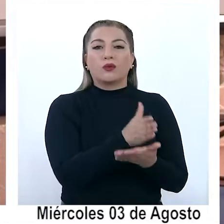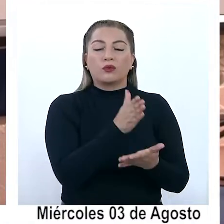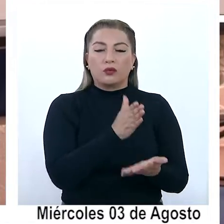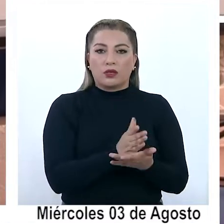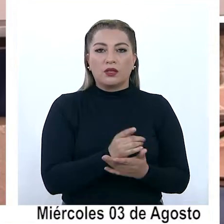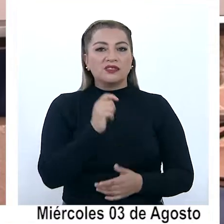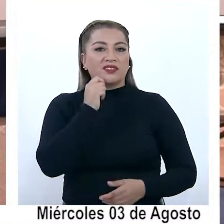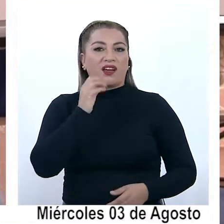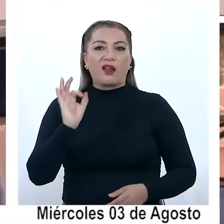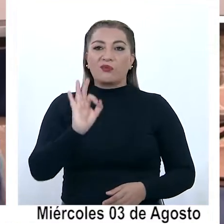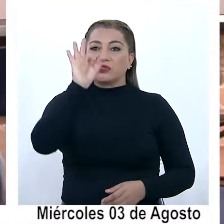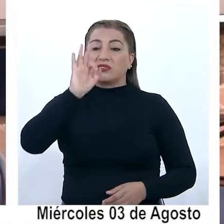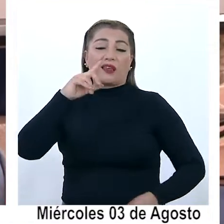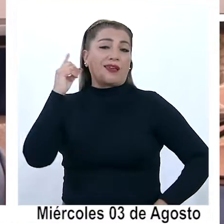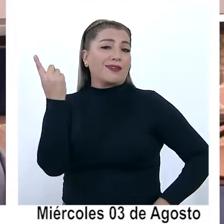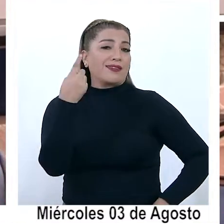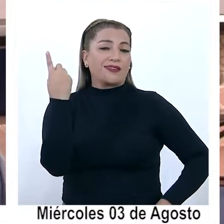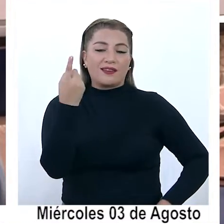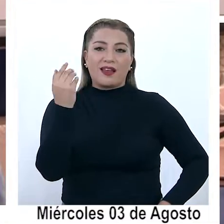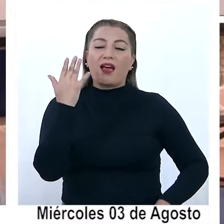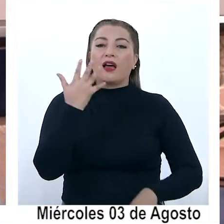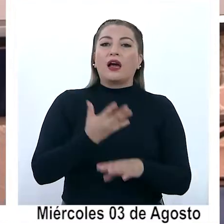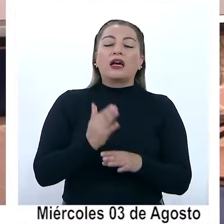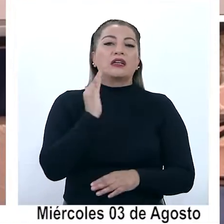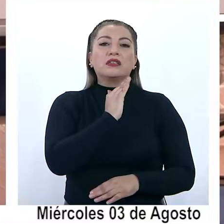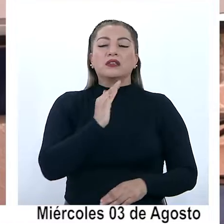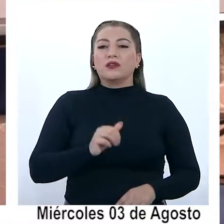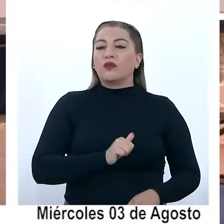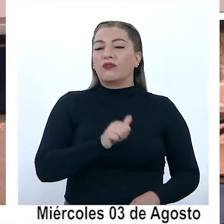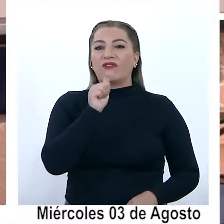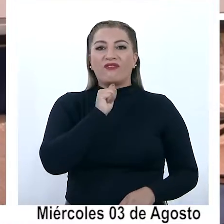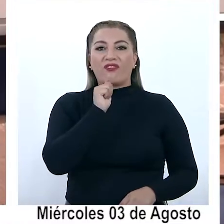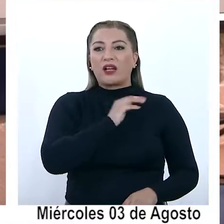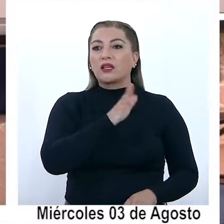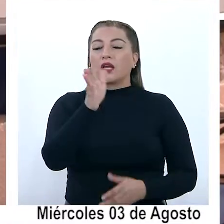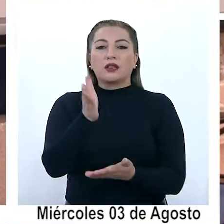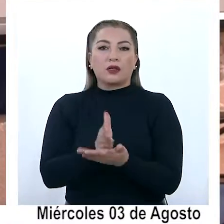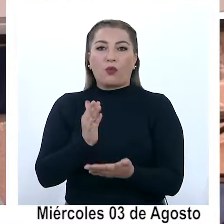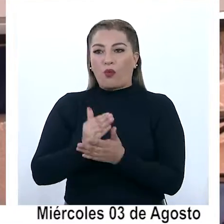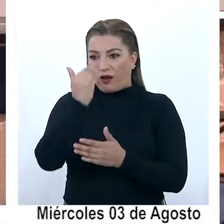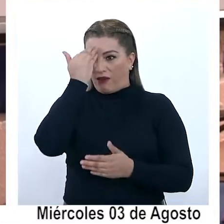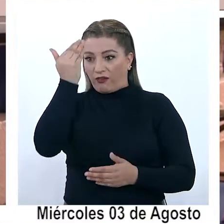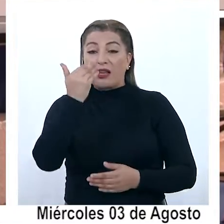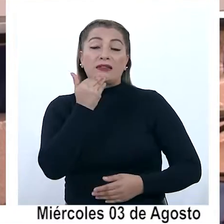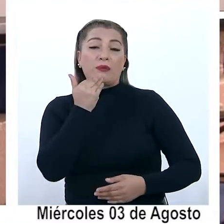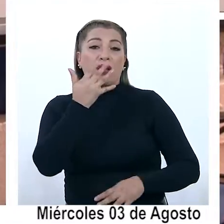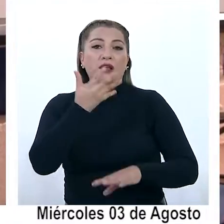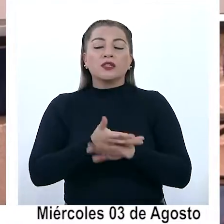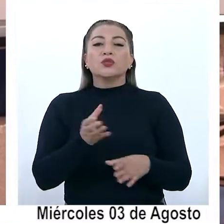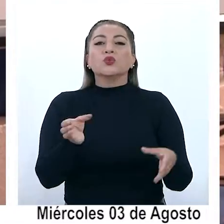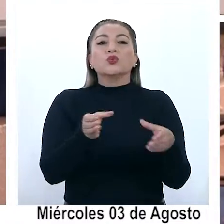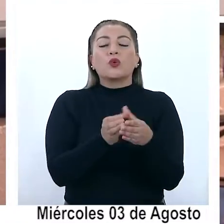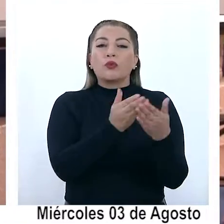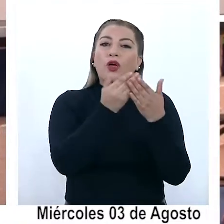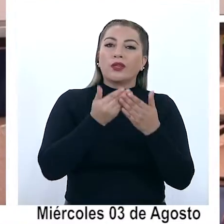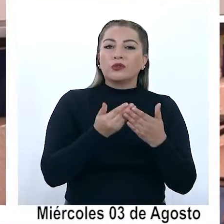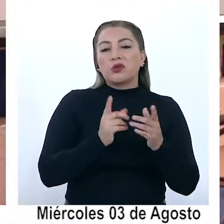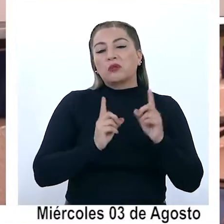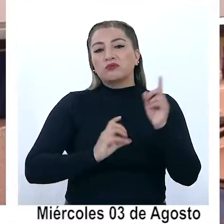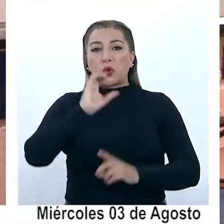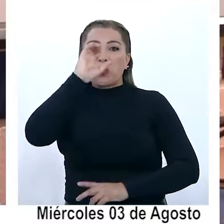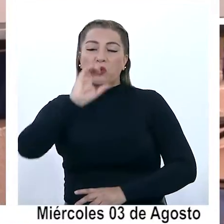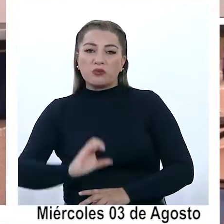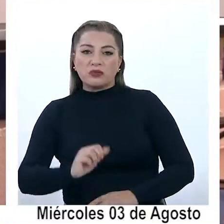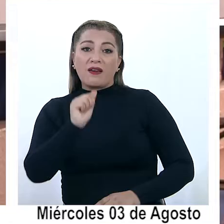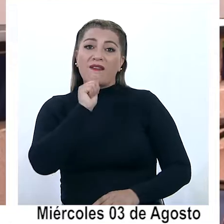son en general. Pero hay niños que han faltado sistemáticamente a clase, como hay grupos de estudiantes o cursos,